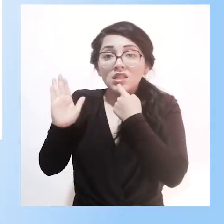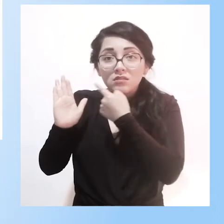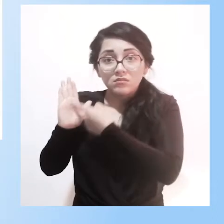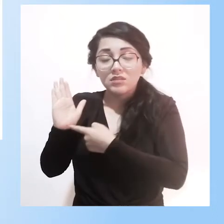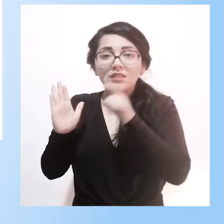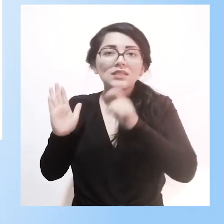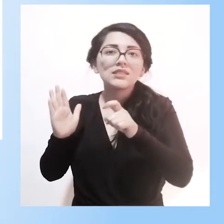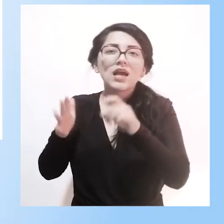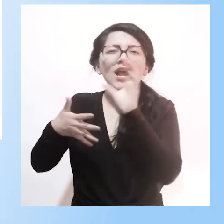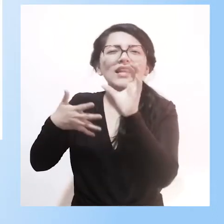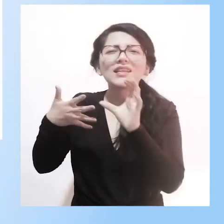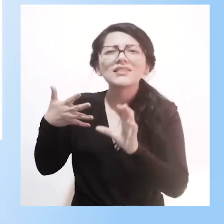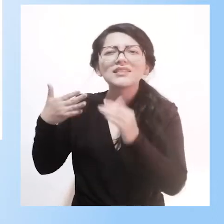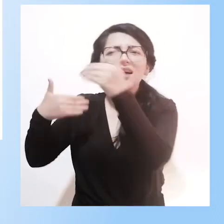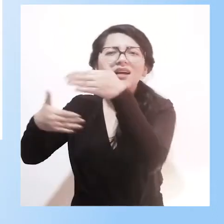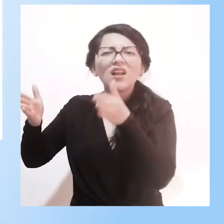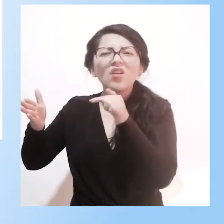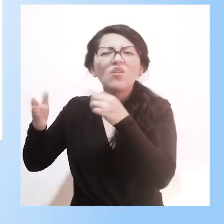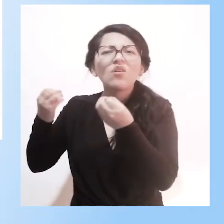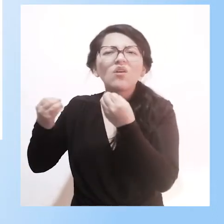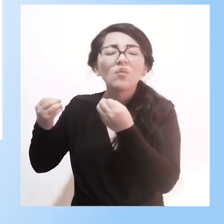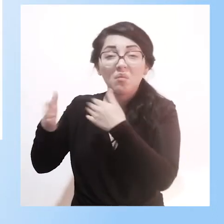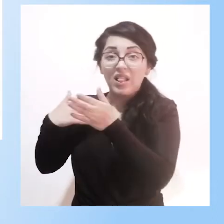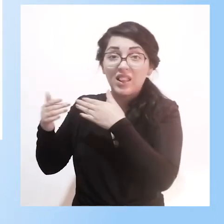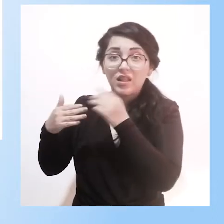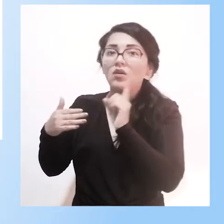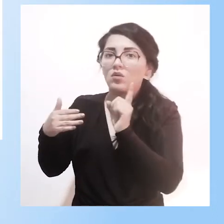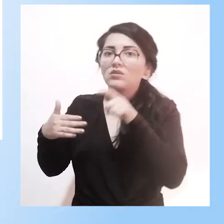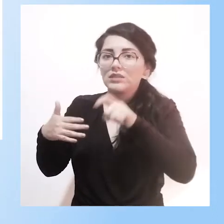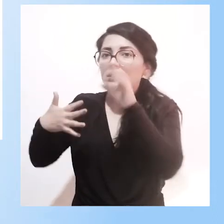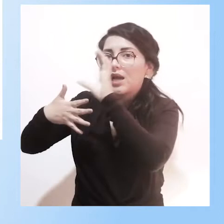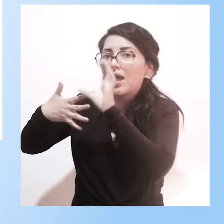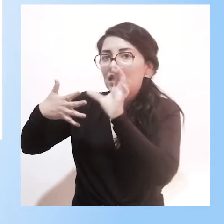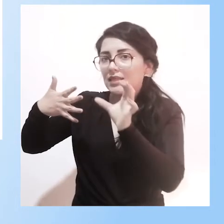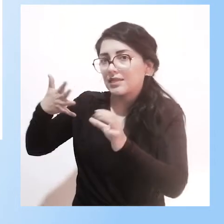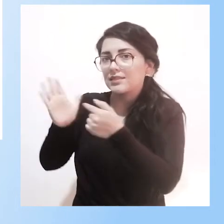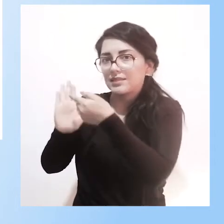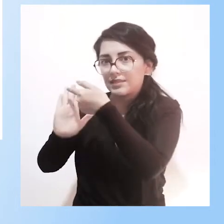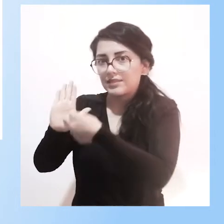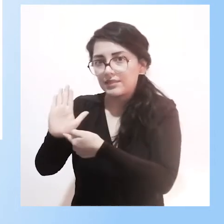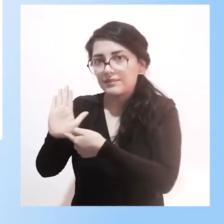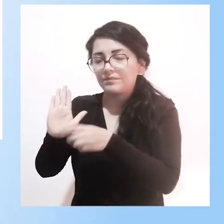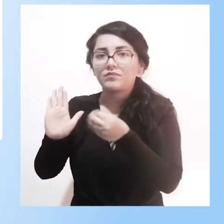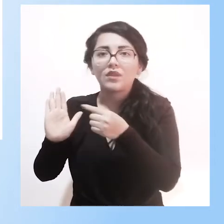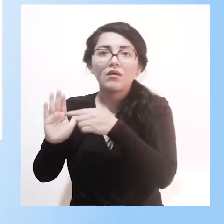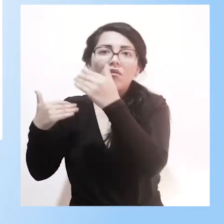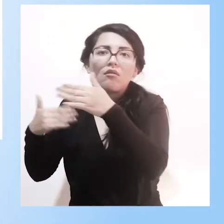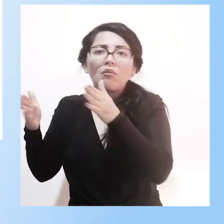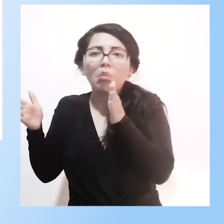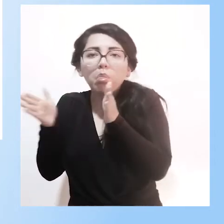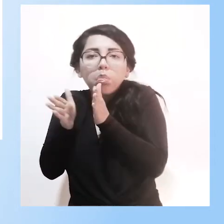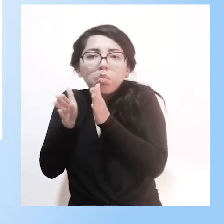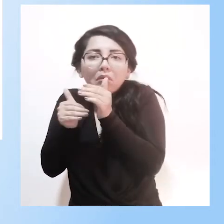especificaciones, los requerimientos mínimos para que tiene que tener ese espacio, esta aula, porque ustedes saben, puede ser que nos dé un espacio